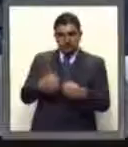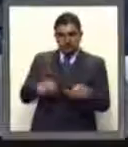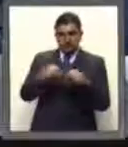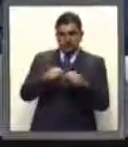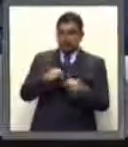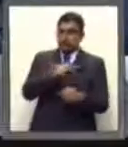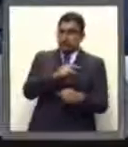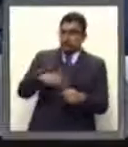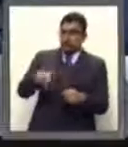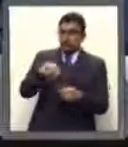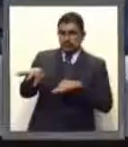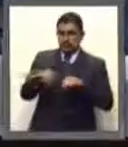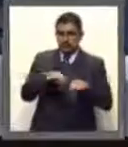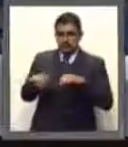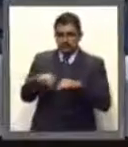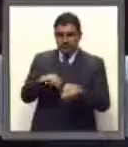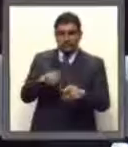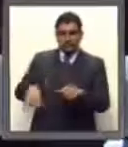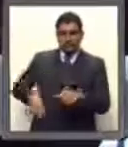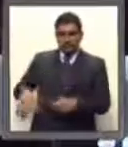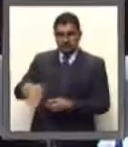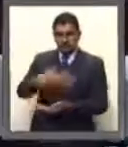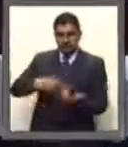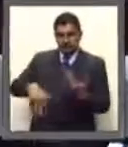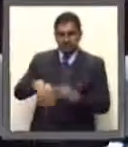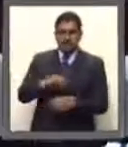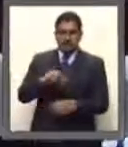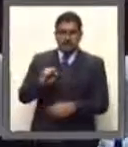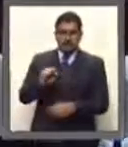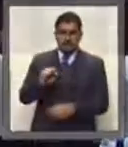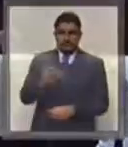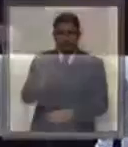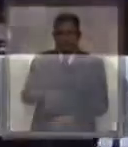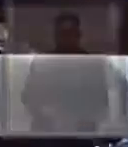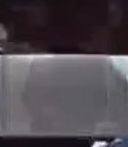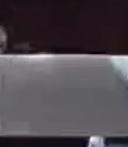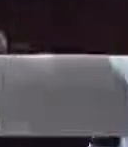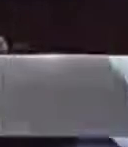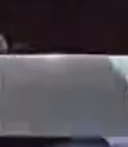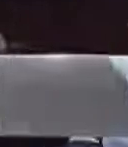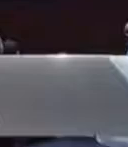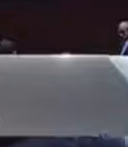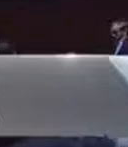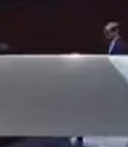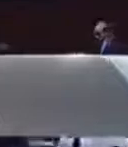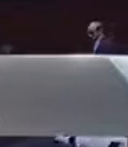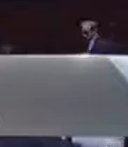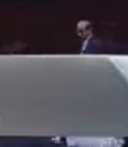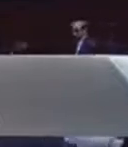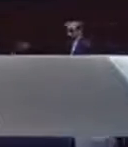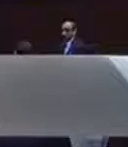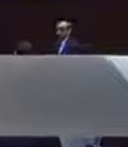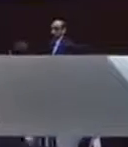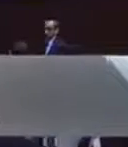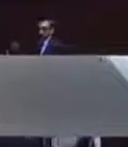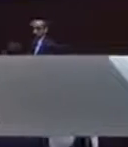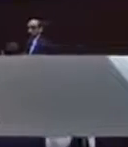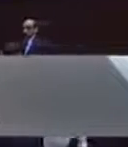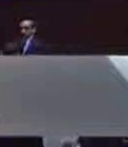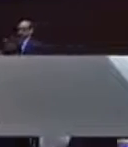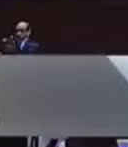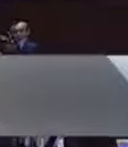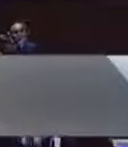Sociales de los Trabajadores del Estado. Con su venia, diputado presidente, el 31 de marzo del